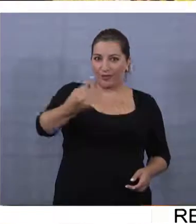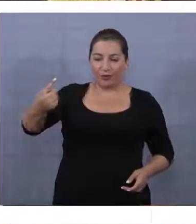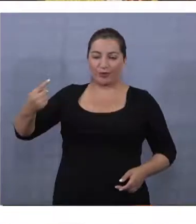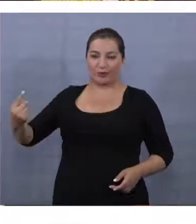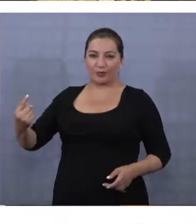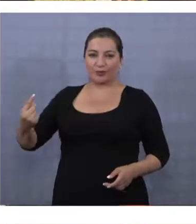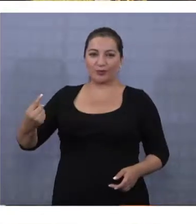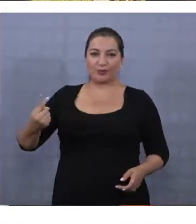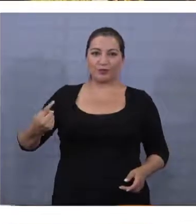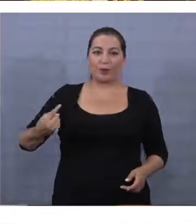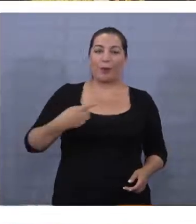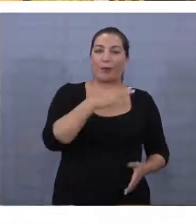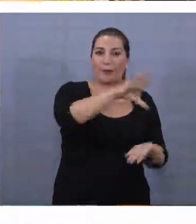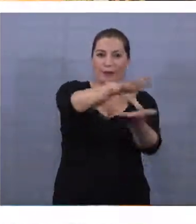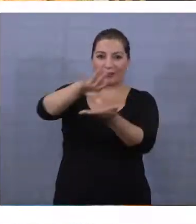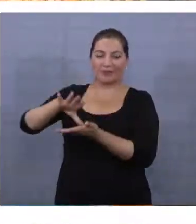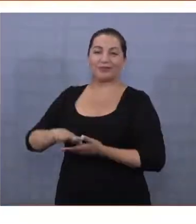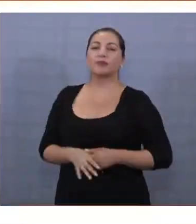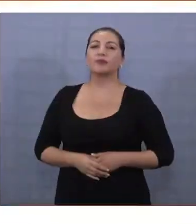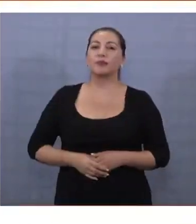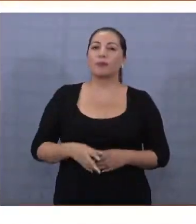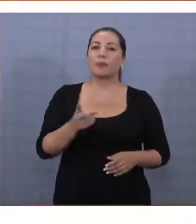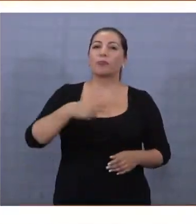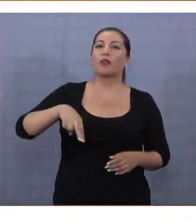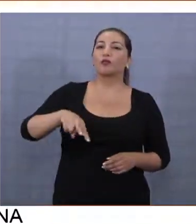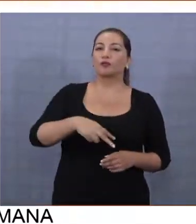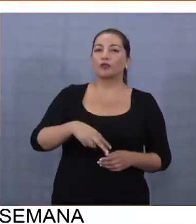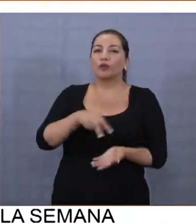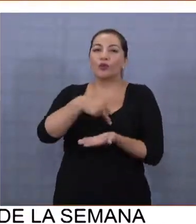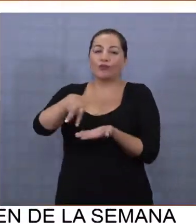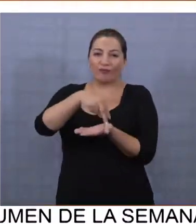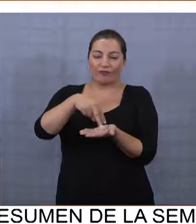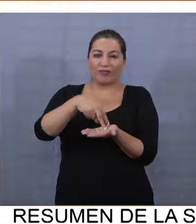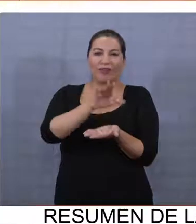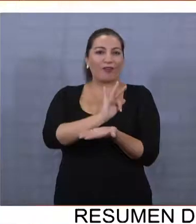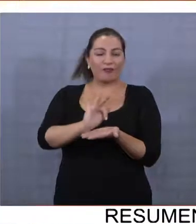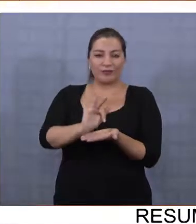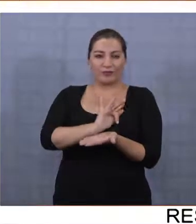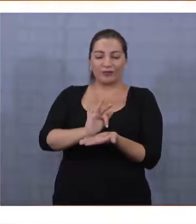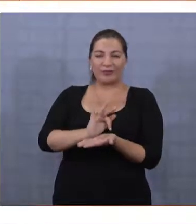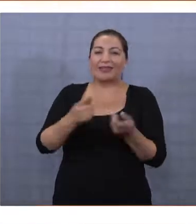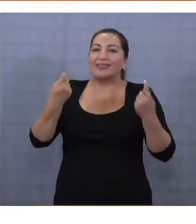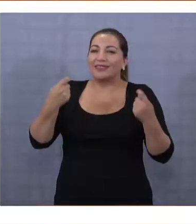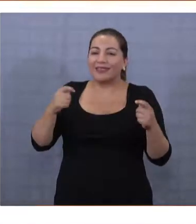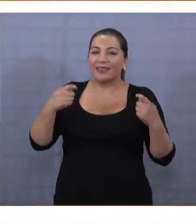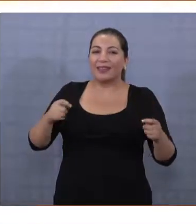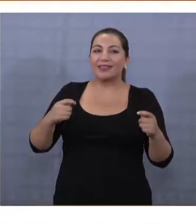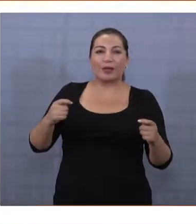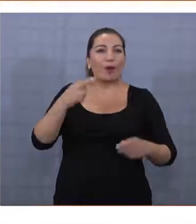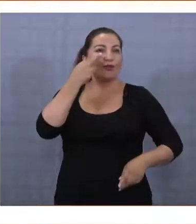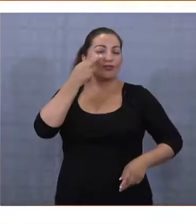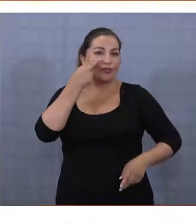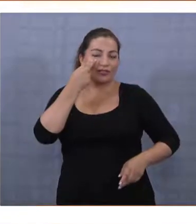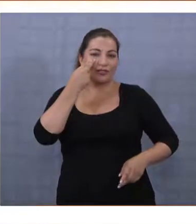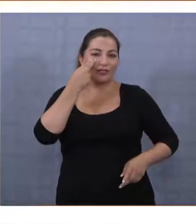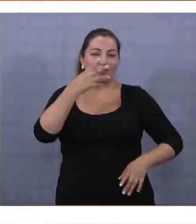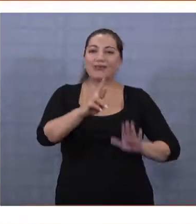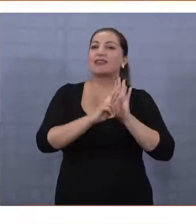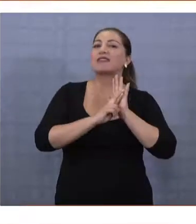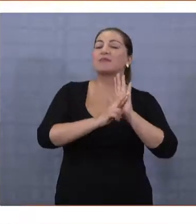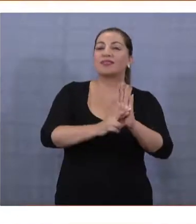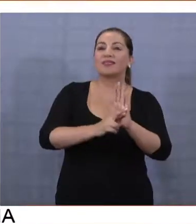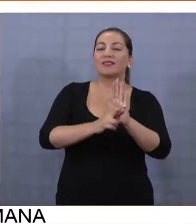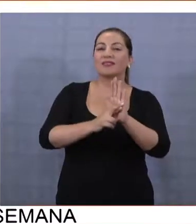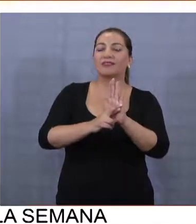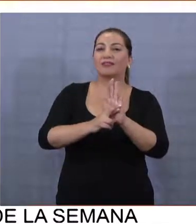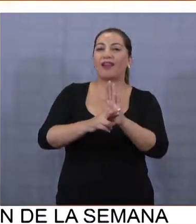cada país. Al menos nosotros como Ballet Folclórico tratamos de igual abarcar y representar toda la